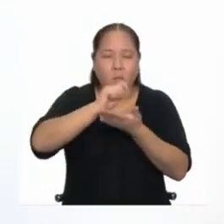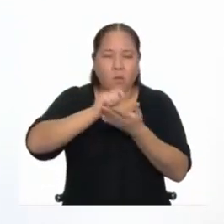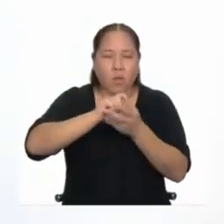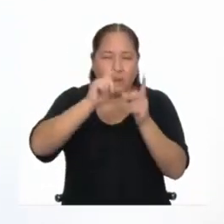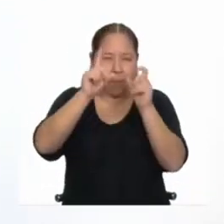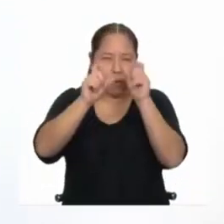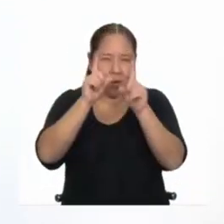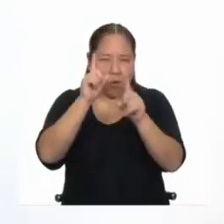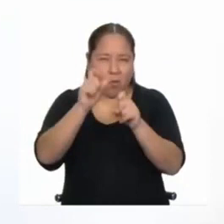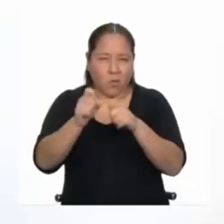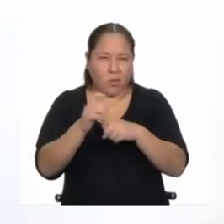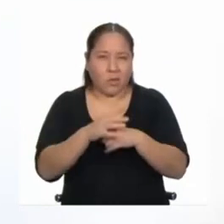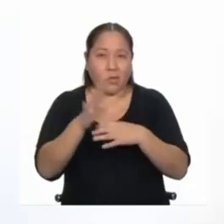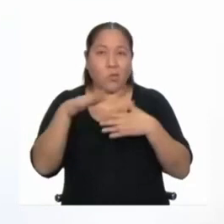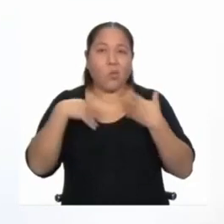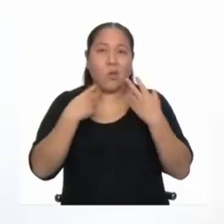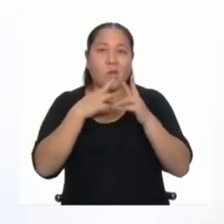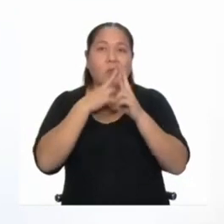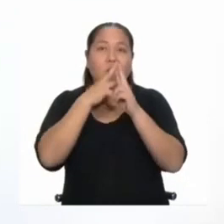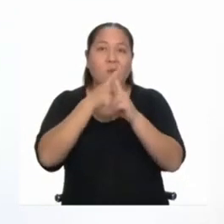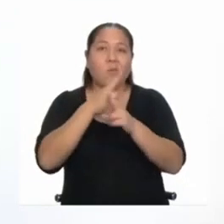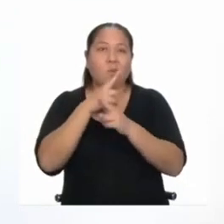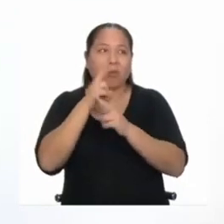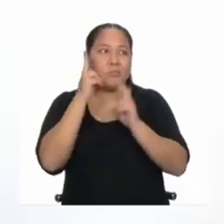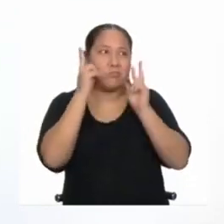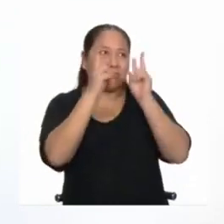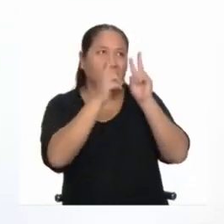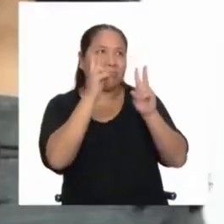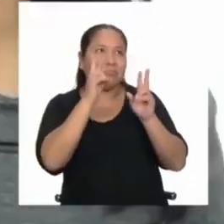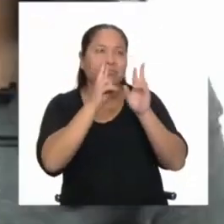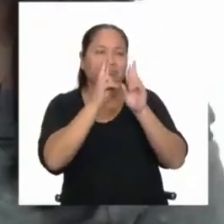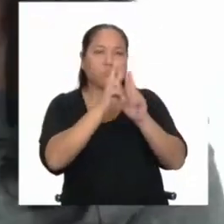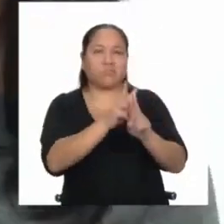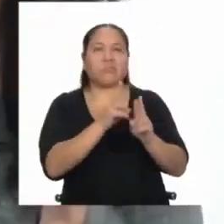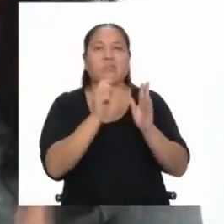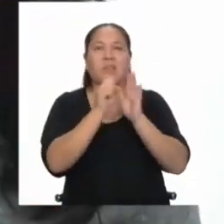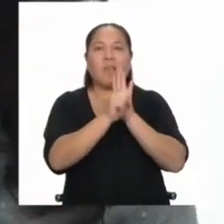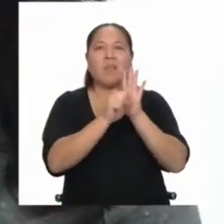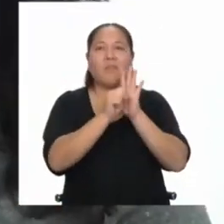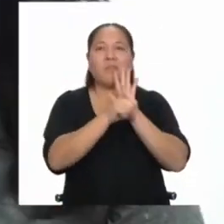las preguntas que podrás responder conforme veas el video.